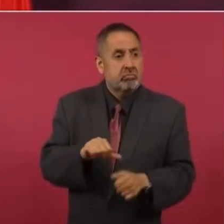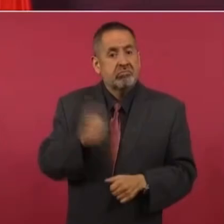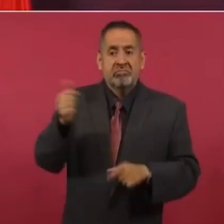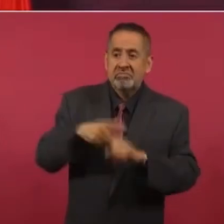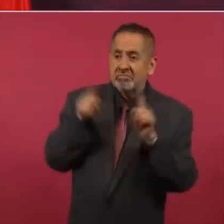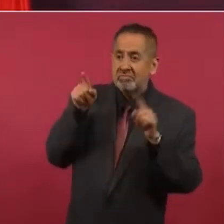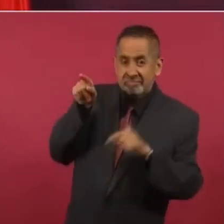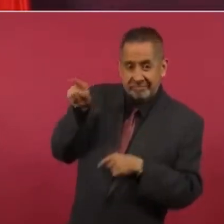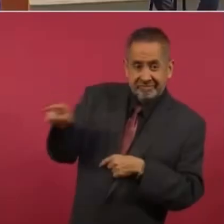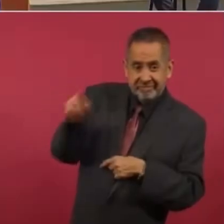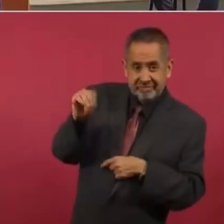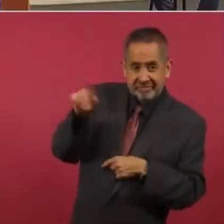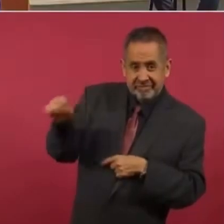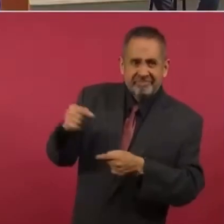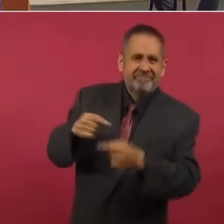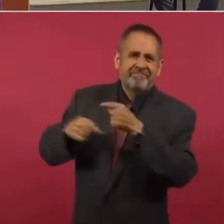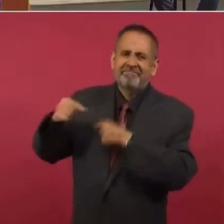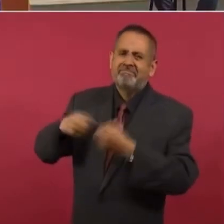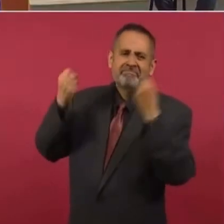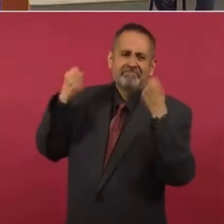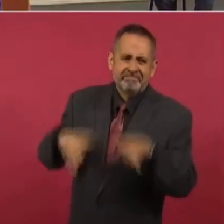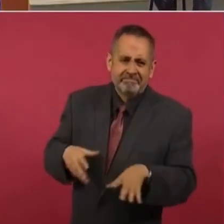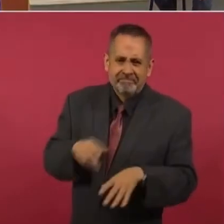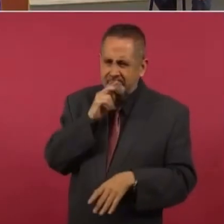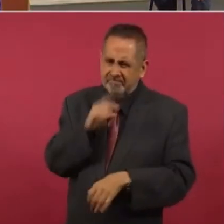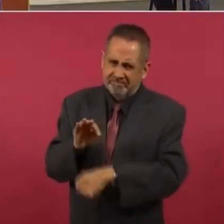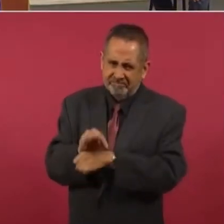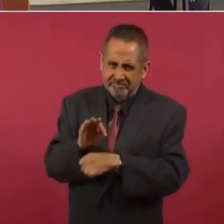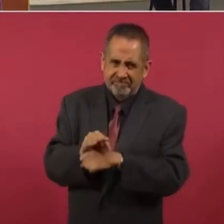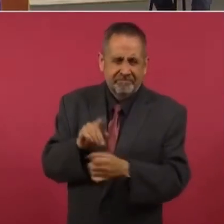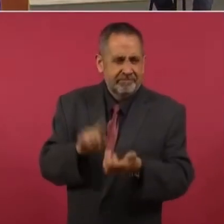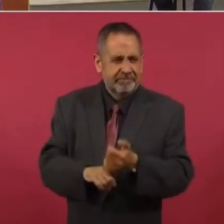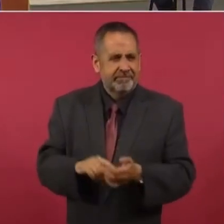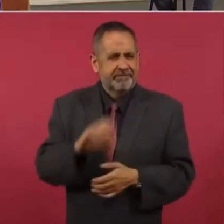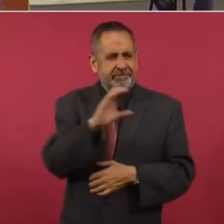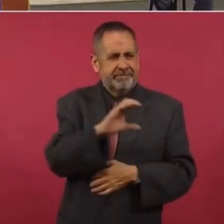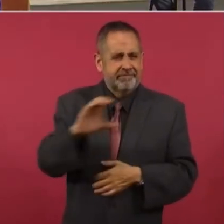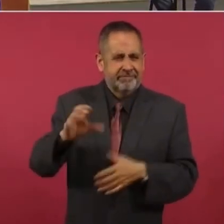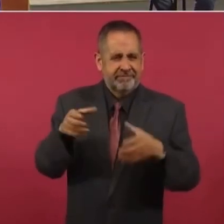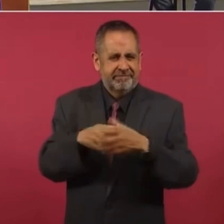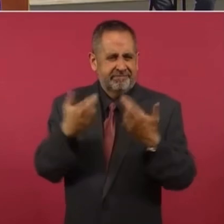retroceder. Defendamos lo que hemos logrado. Consejo Coordinador Empresarial.